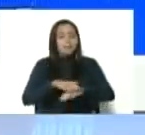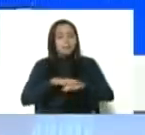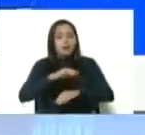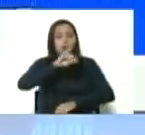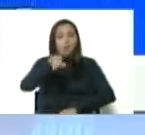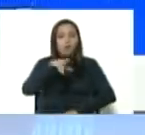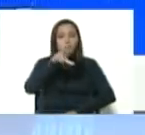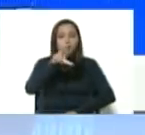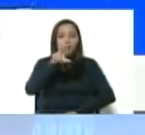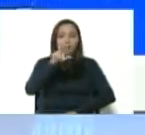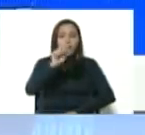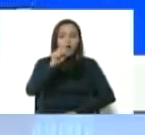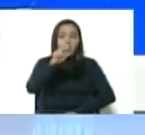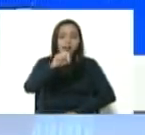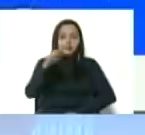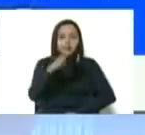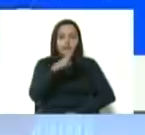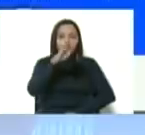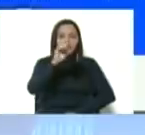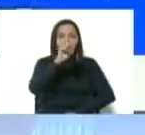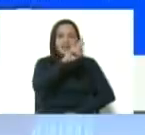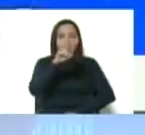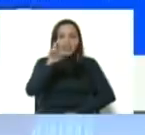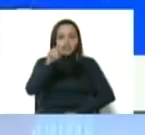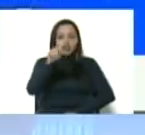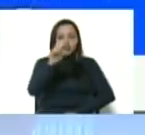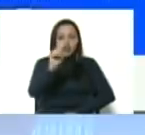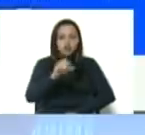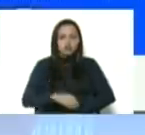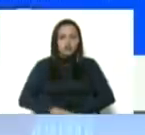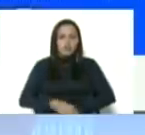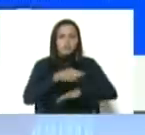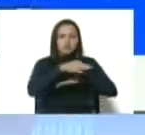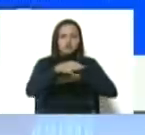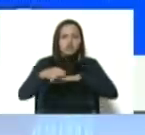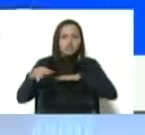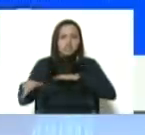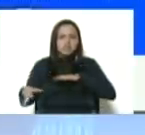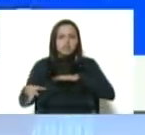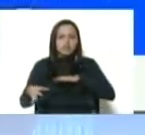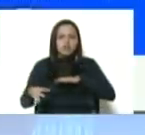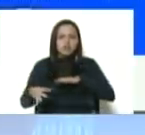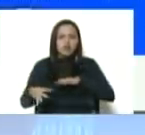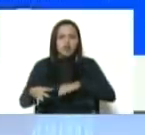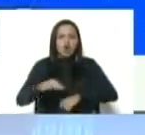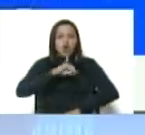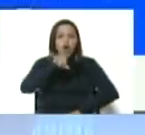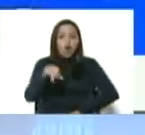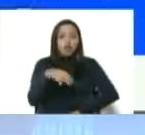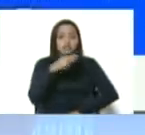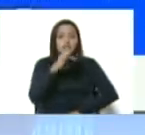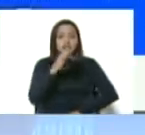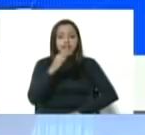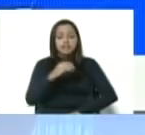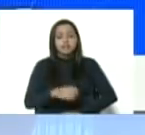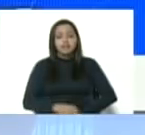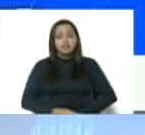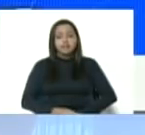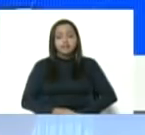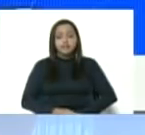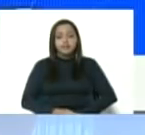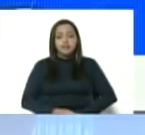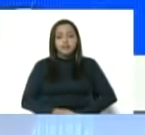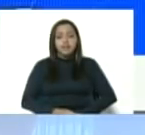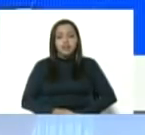Barreto. En el municipio José Félix Rivas. Sector El Indio, frente a la Escuela